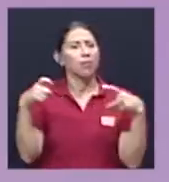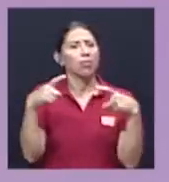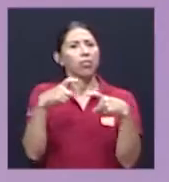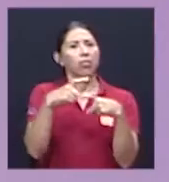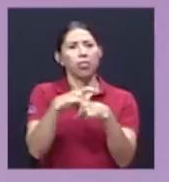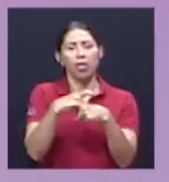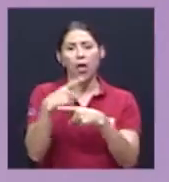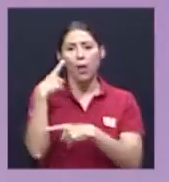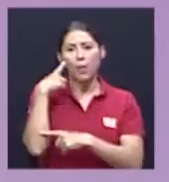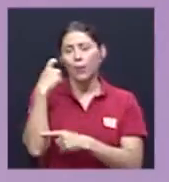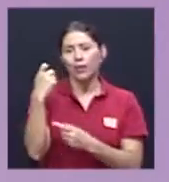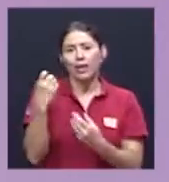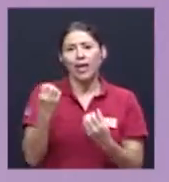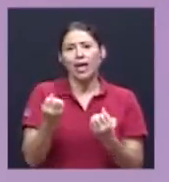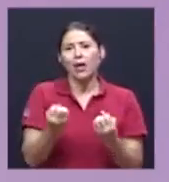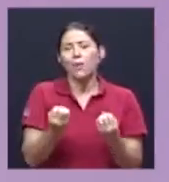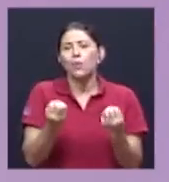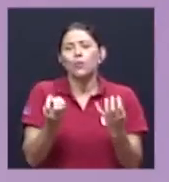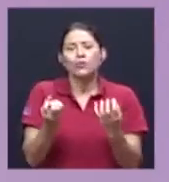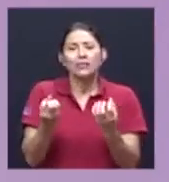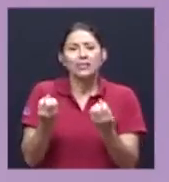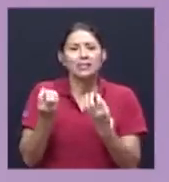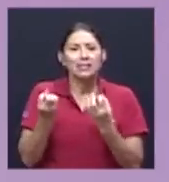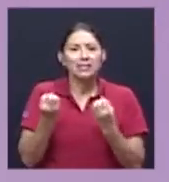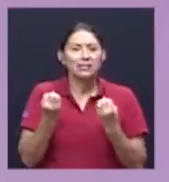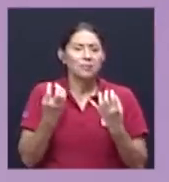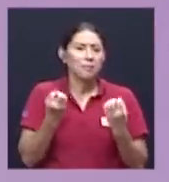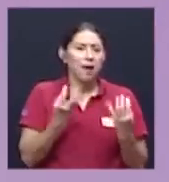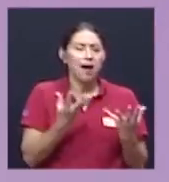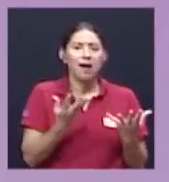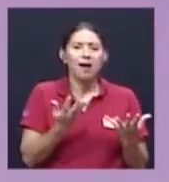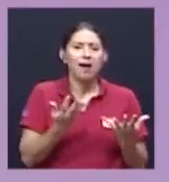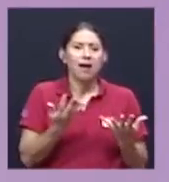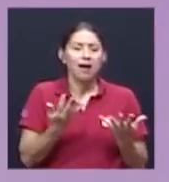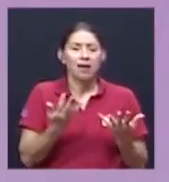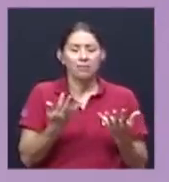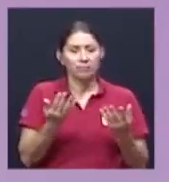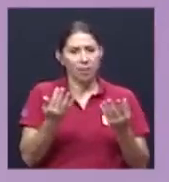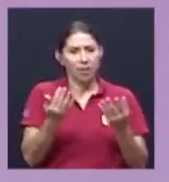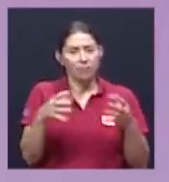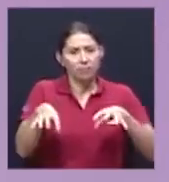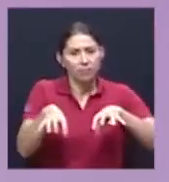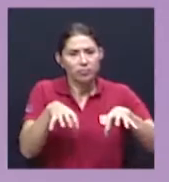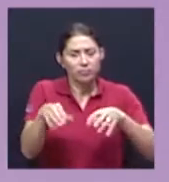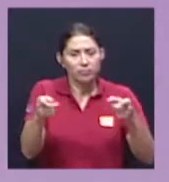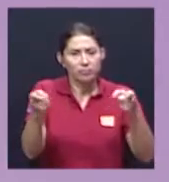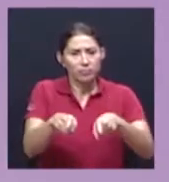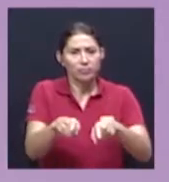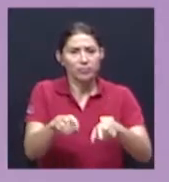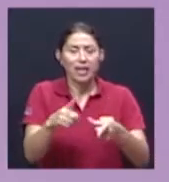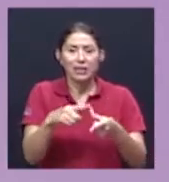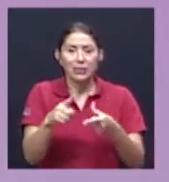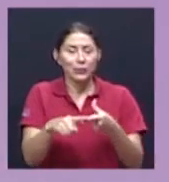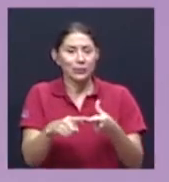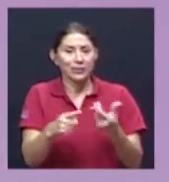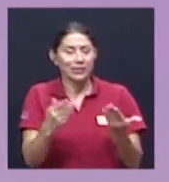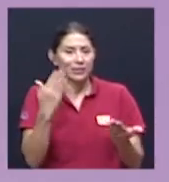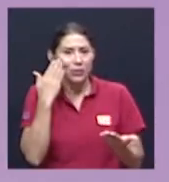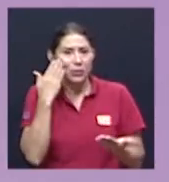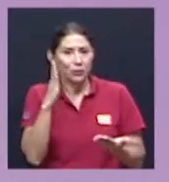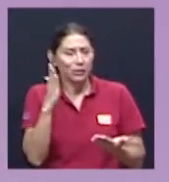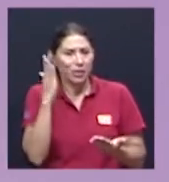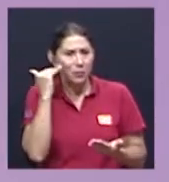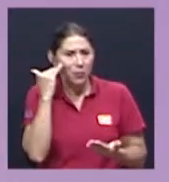muchísima recreación permanentemente de eso entonces no sé por dónde lo apunta